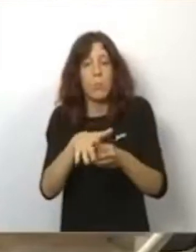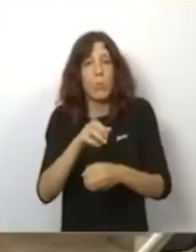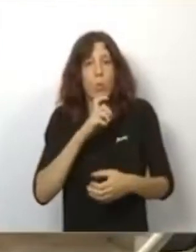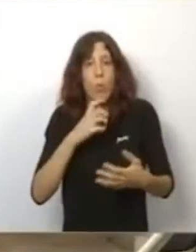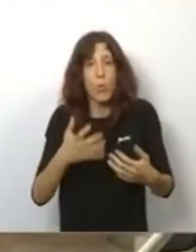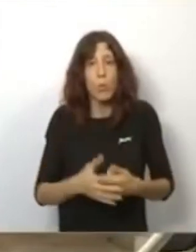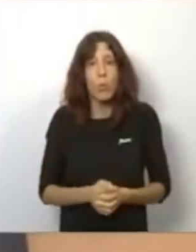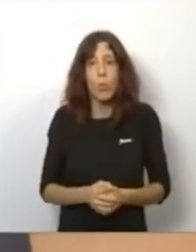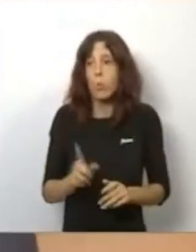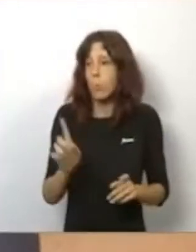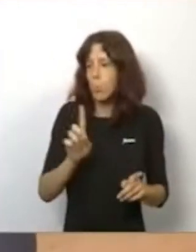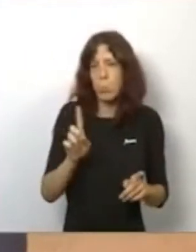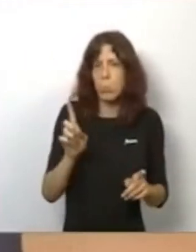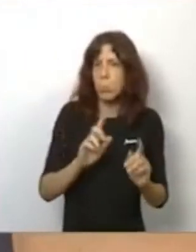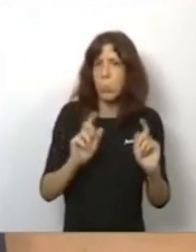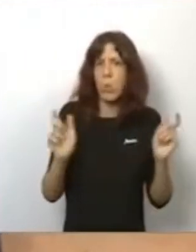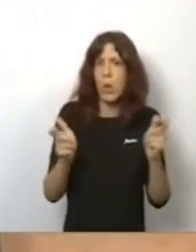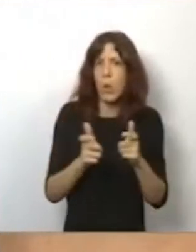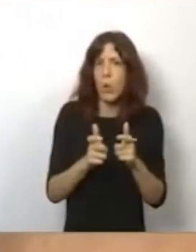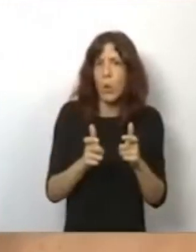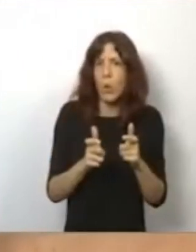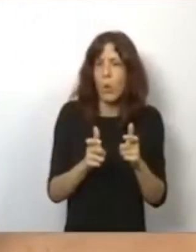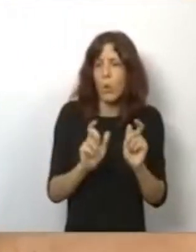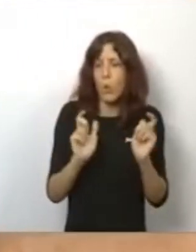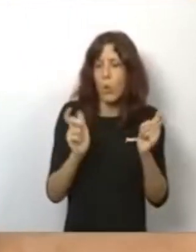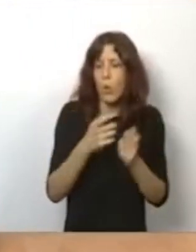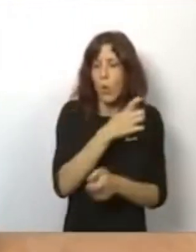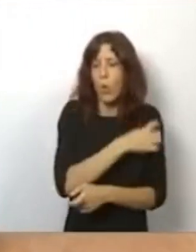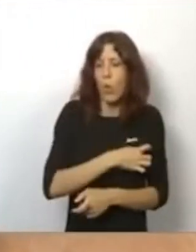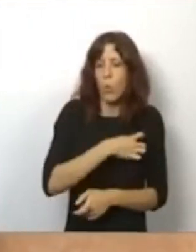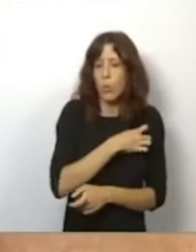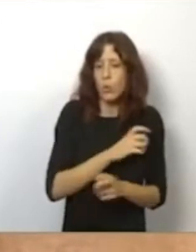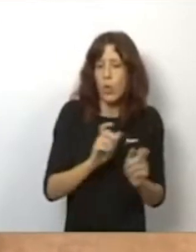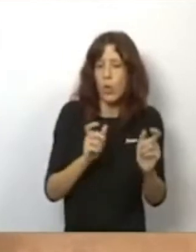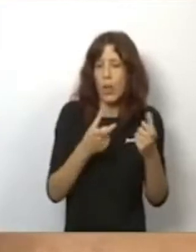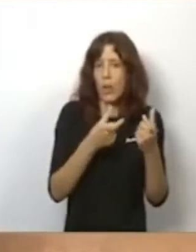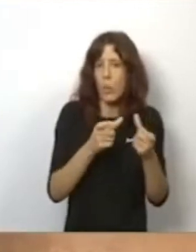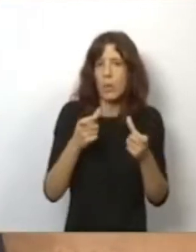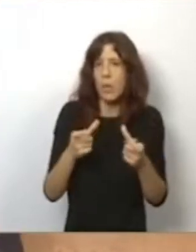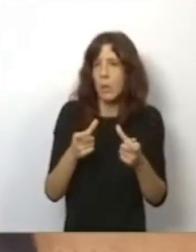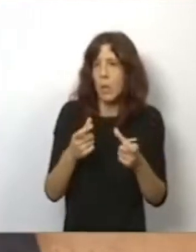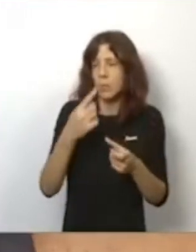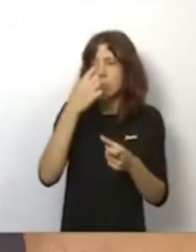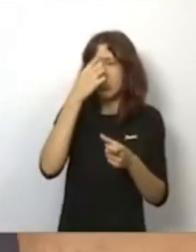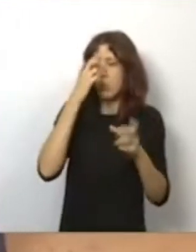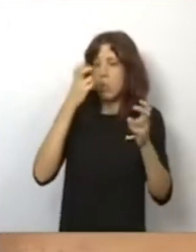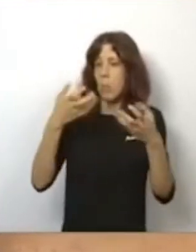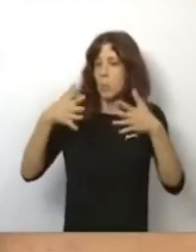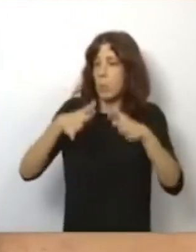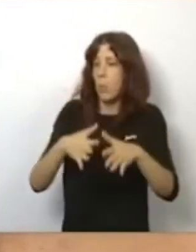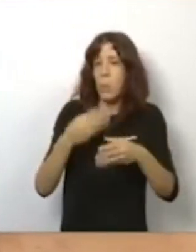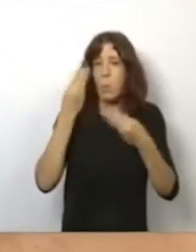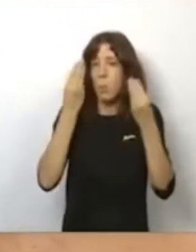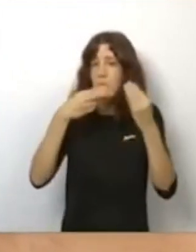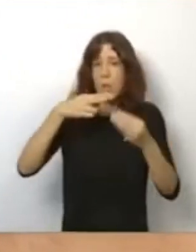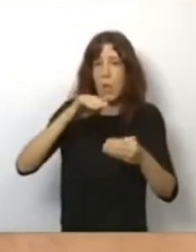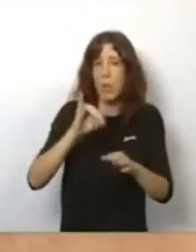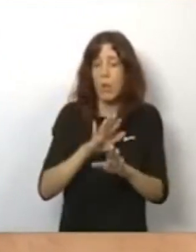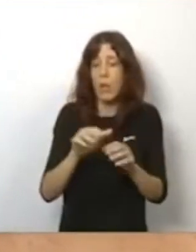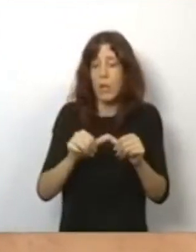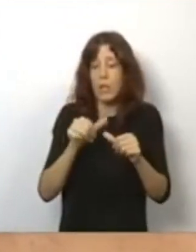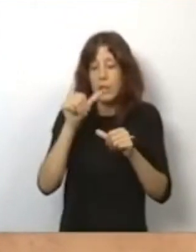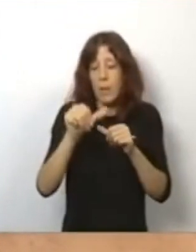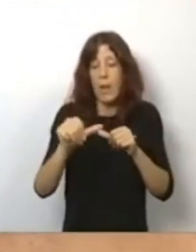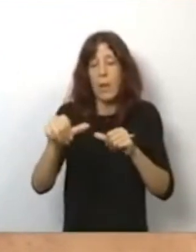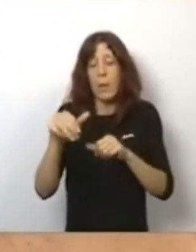No, en ningún momento en la Comisión Interdepartamental se ha planteado esta cuestión. La semana que viene la